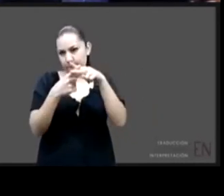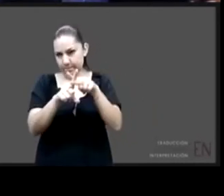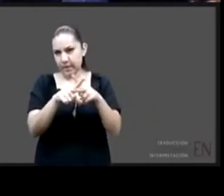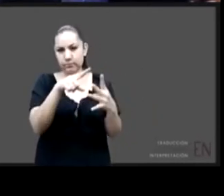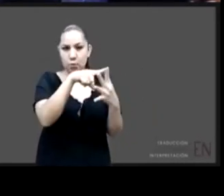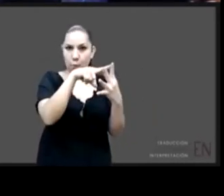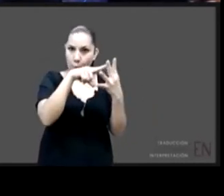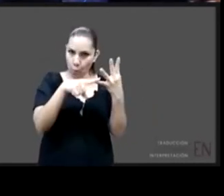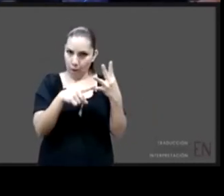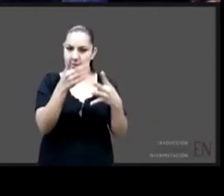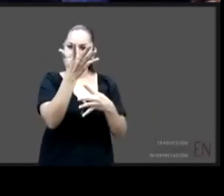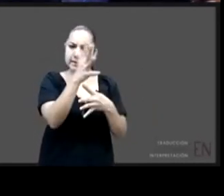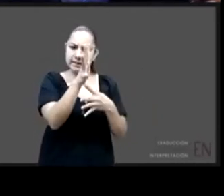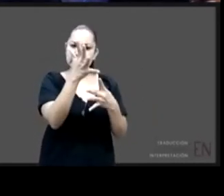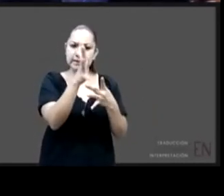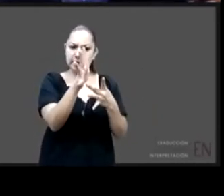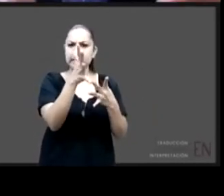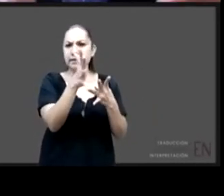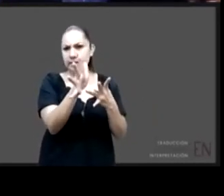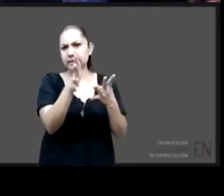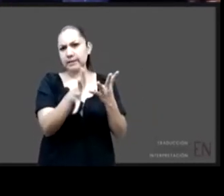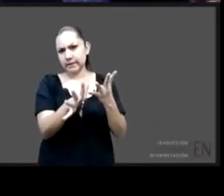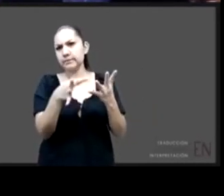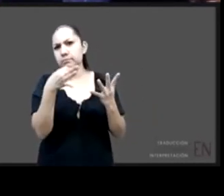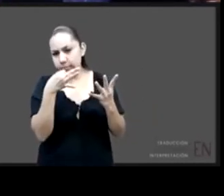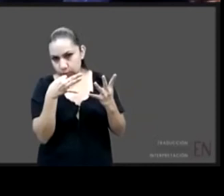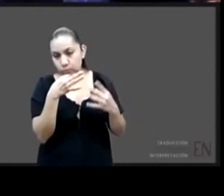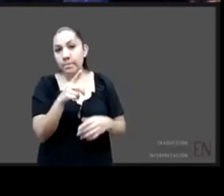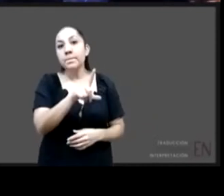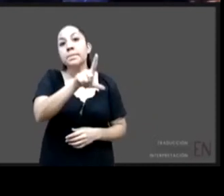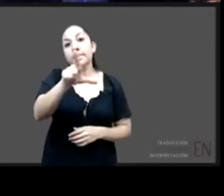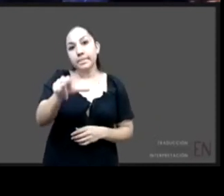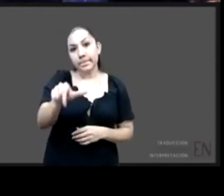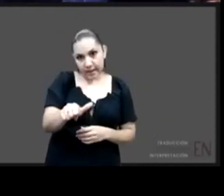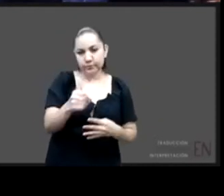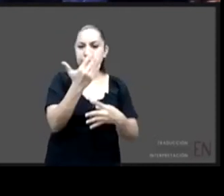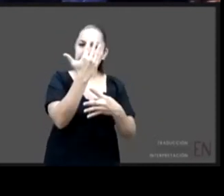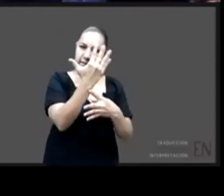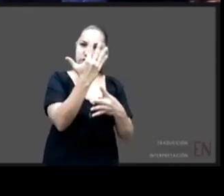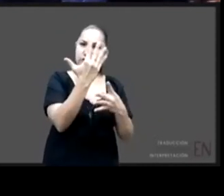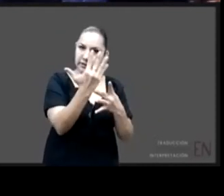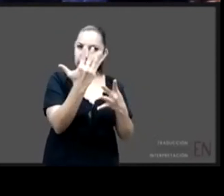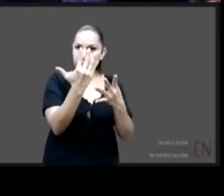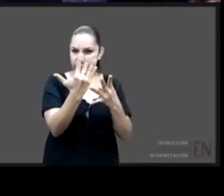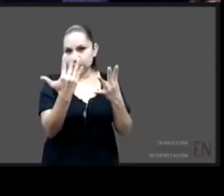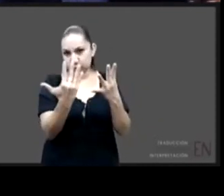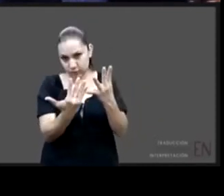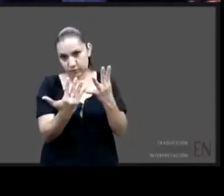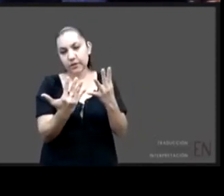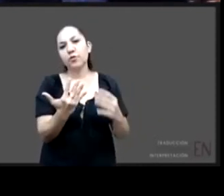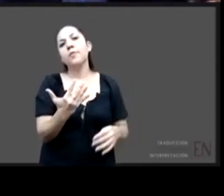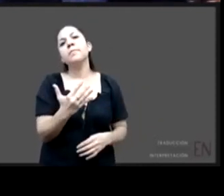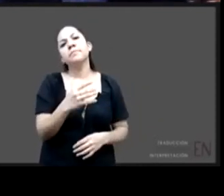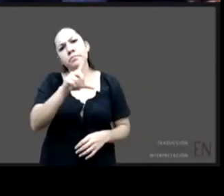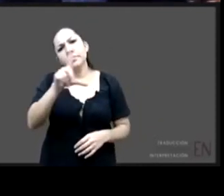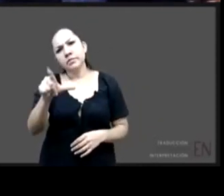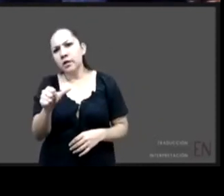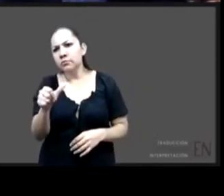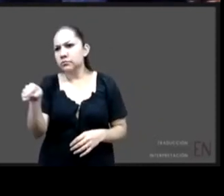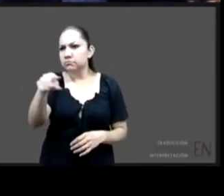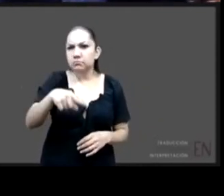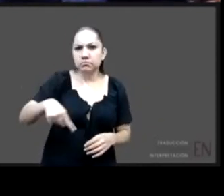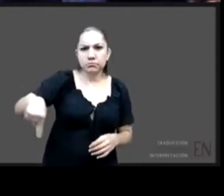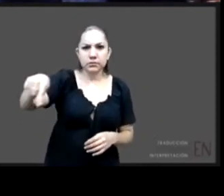de diez minutos para que después tengamos una segunda de cinco minutos y ya también vayamos introduciendo las